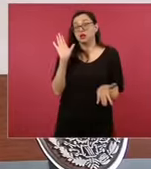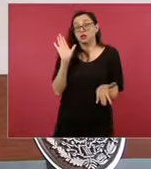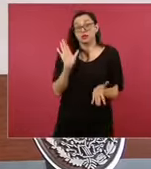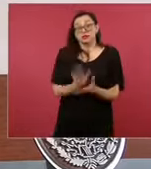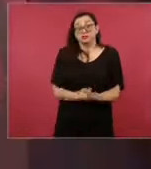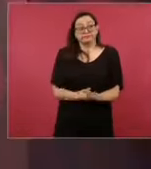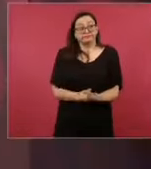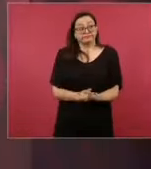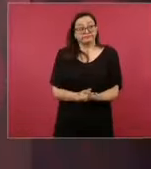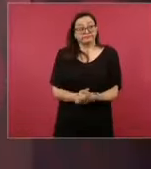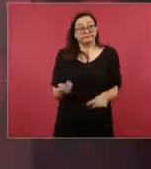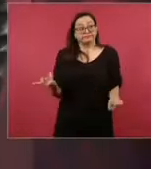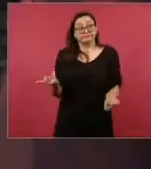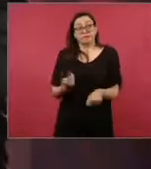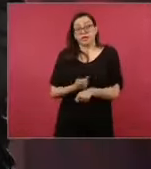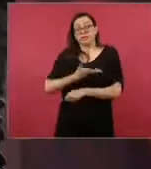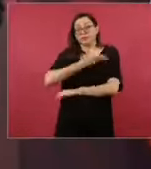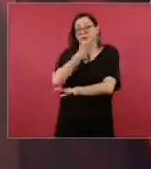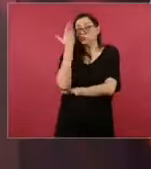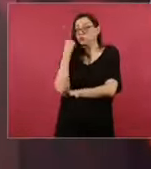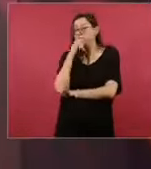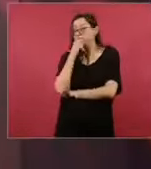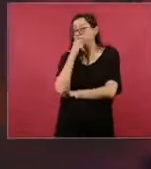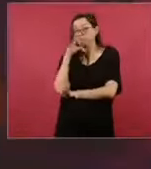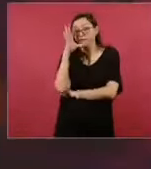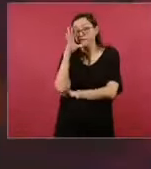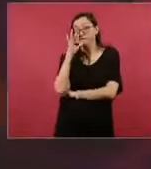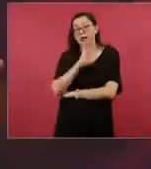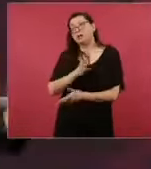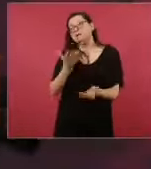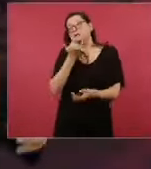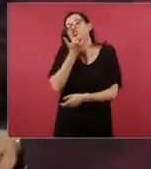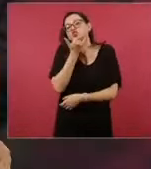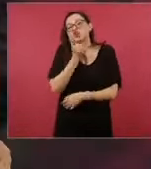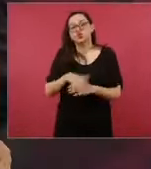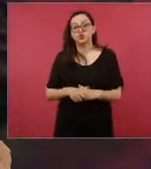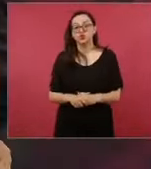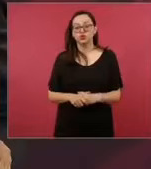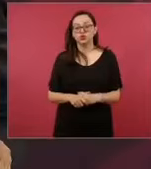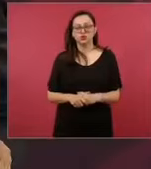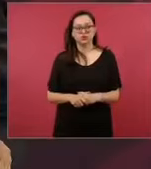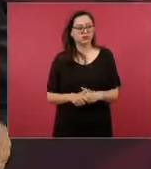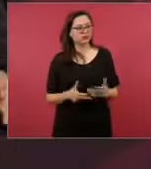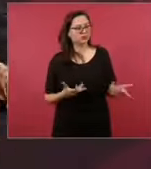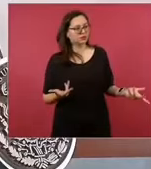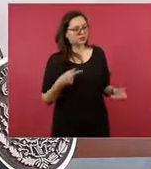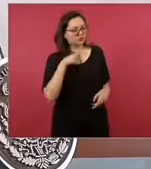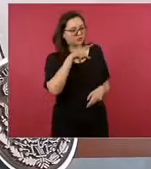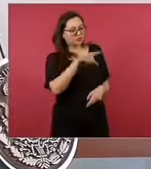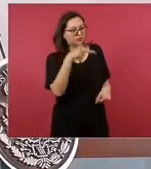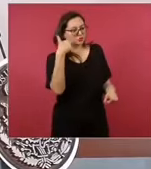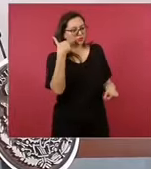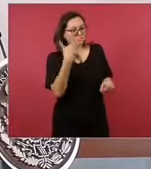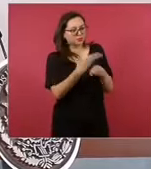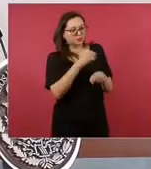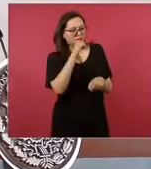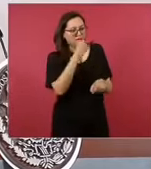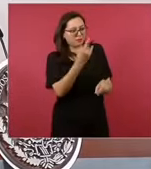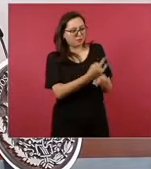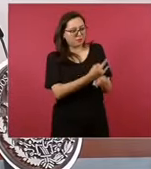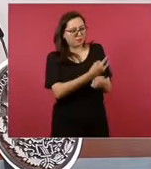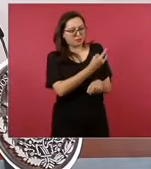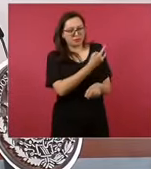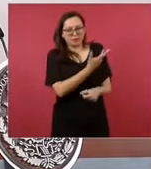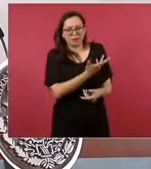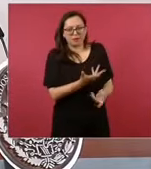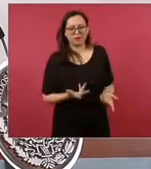no fallaron nuestro pronóstico. Oye, ¿y tu responsabilidad? Hablando de